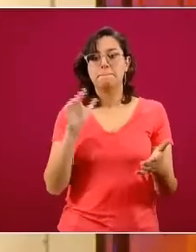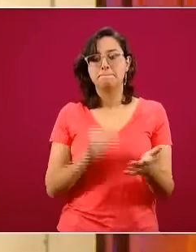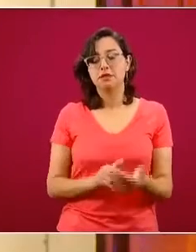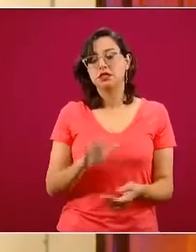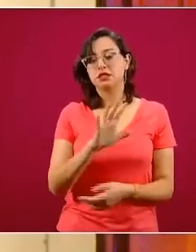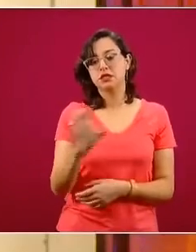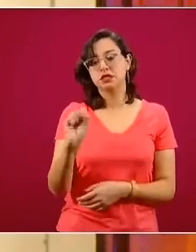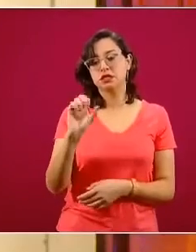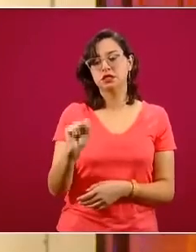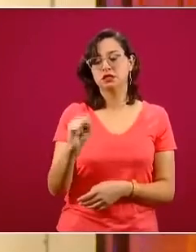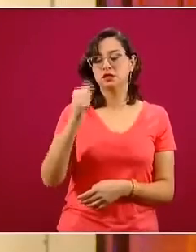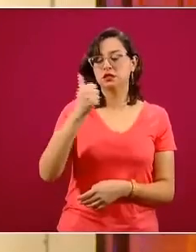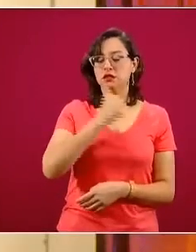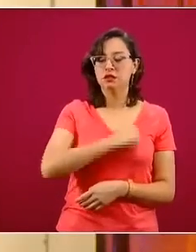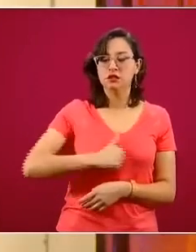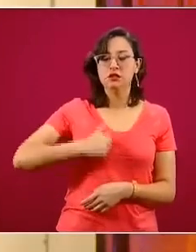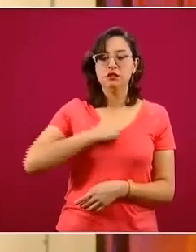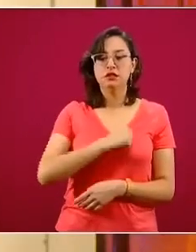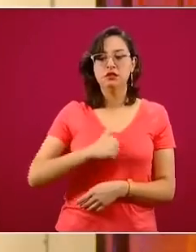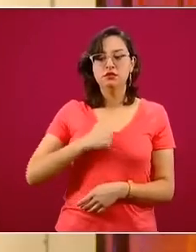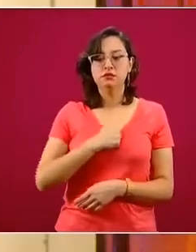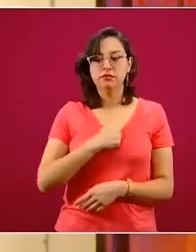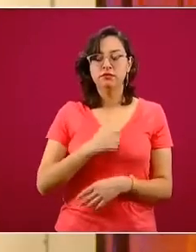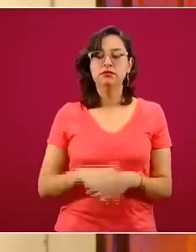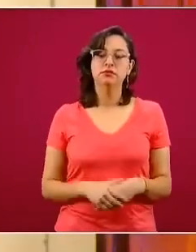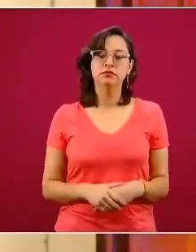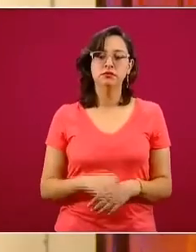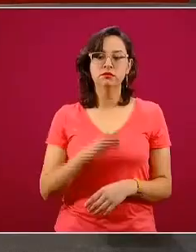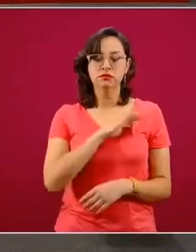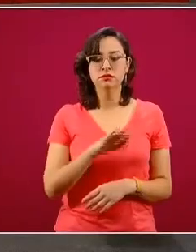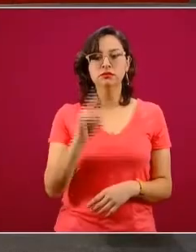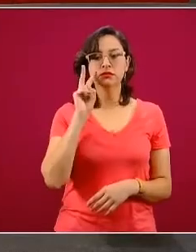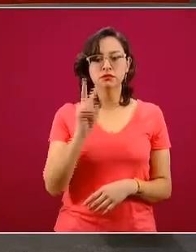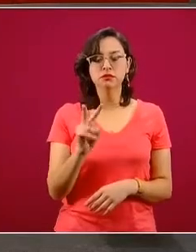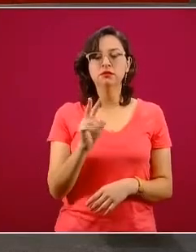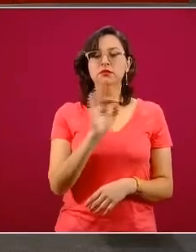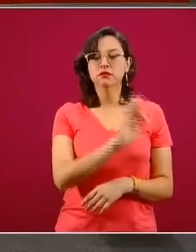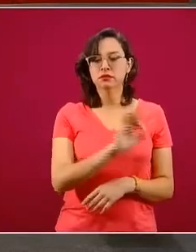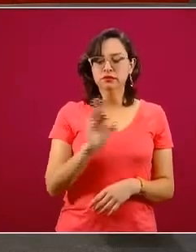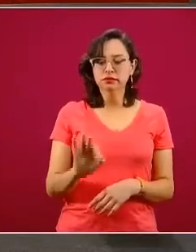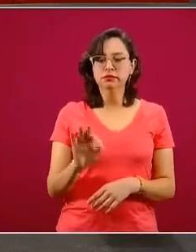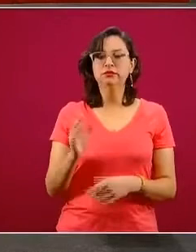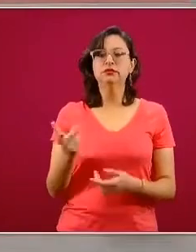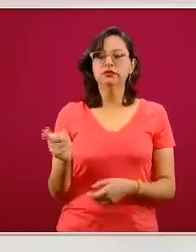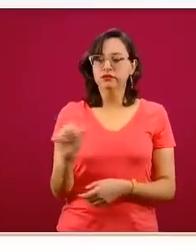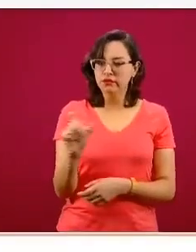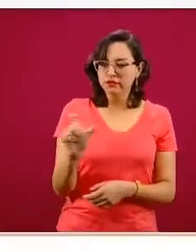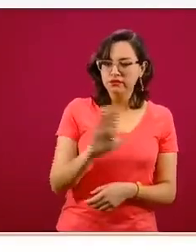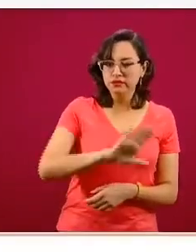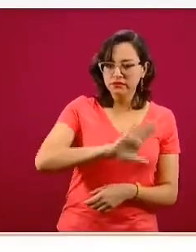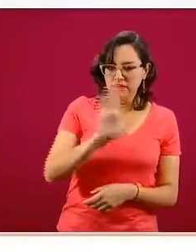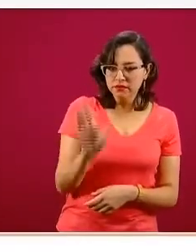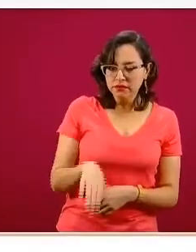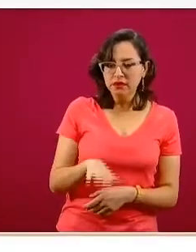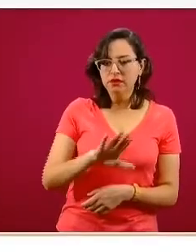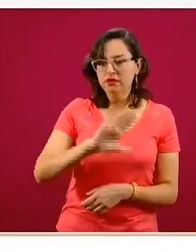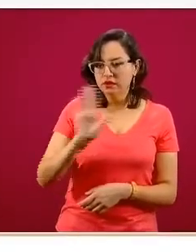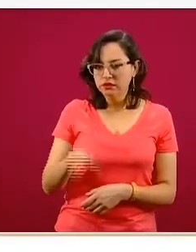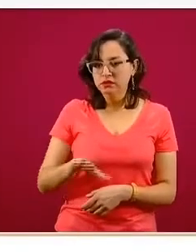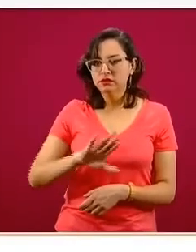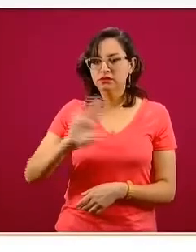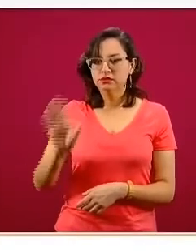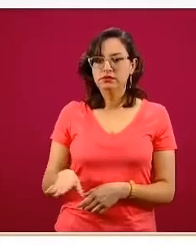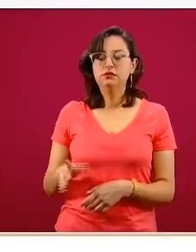defunciones que han ocurrido hasta el momento, están graficadas por fecha de ocurrencia, es decir, la fecha en la que sucedió la